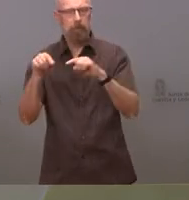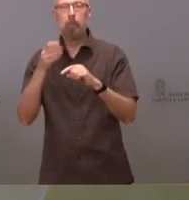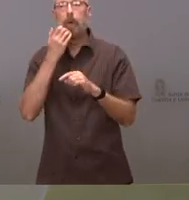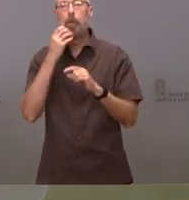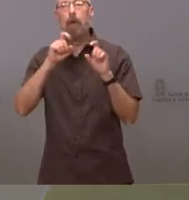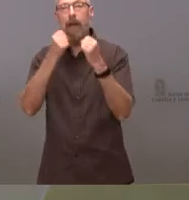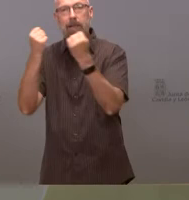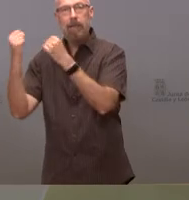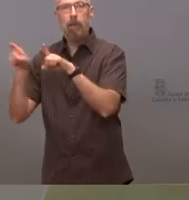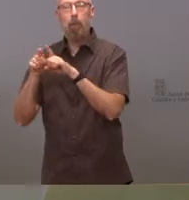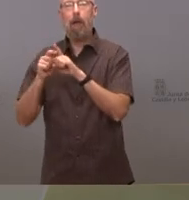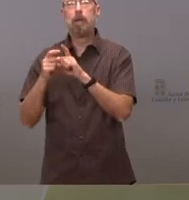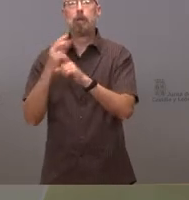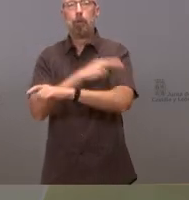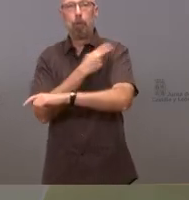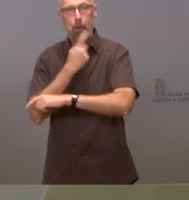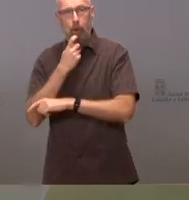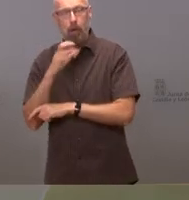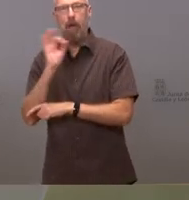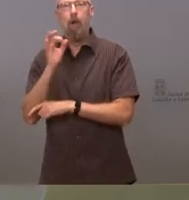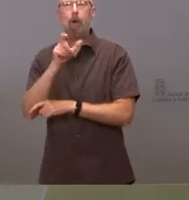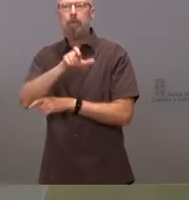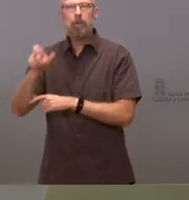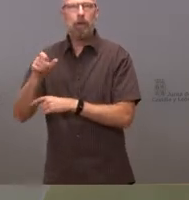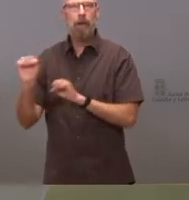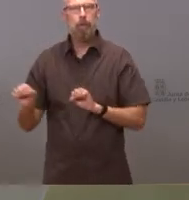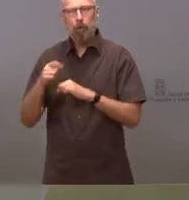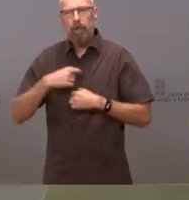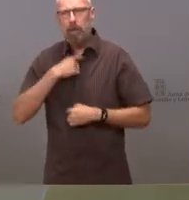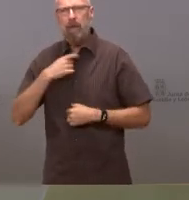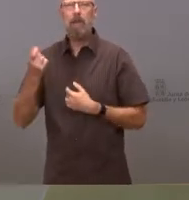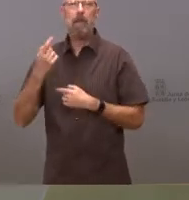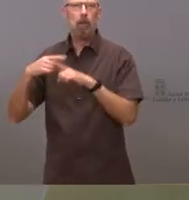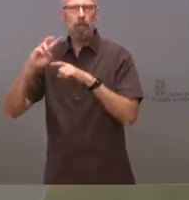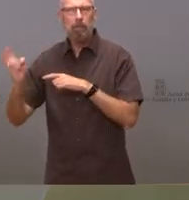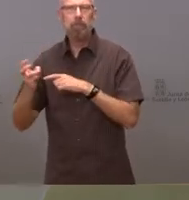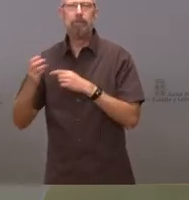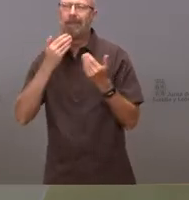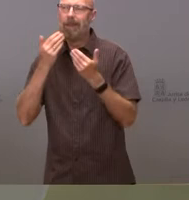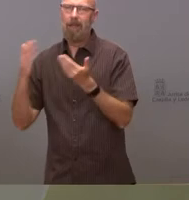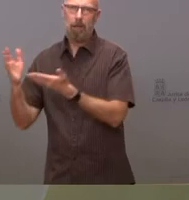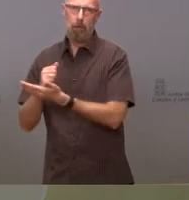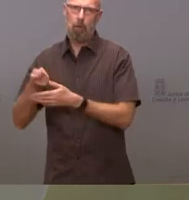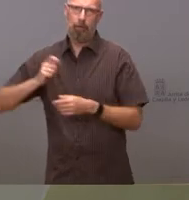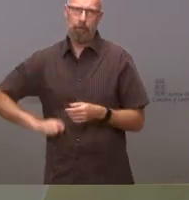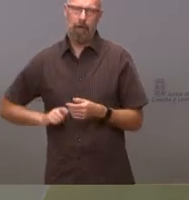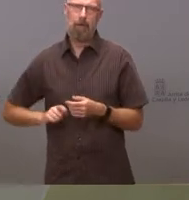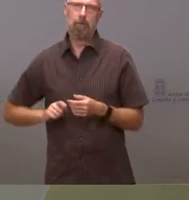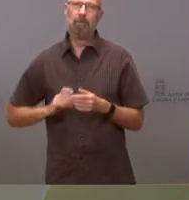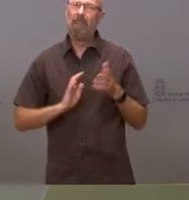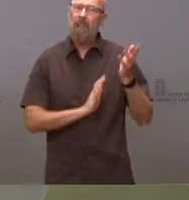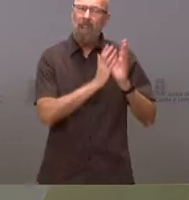y numeroso personal de protección civil, auxiliar que han estado en todas estas labores. Ha sido un incendio extraordinario,